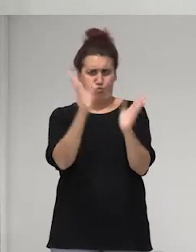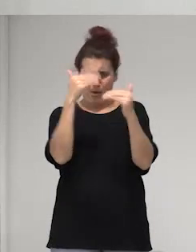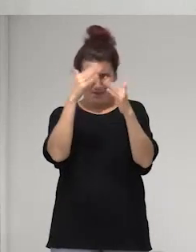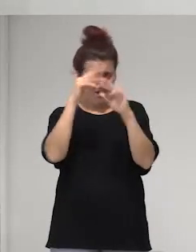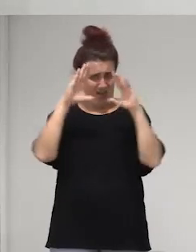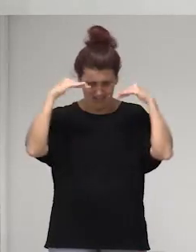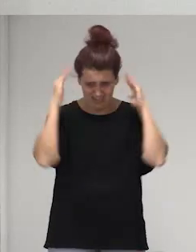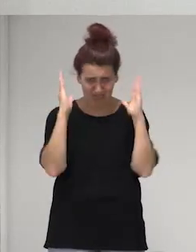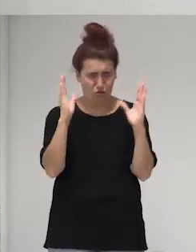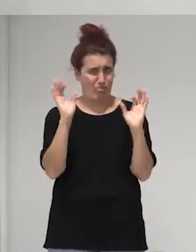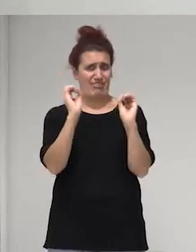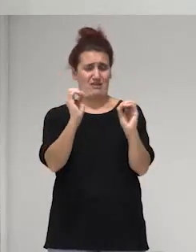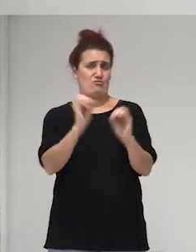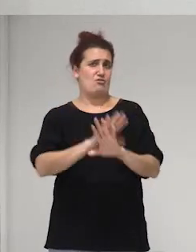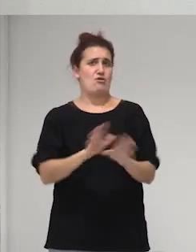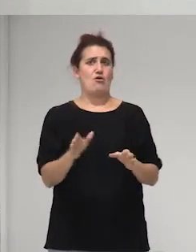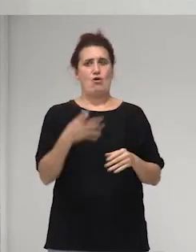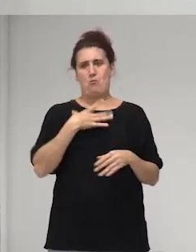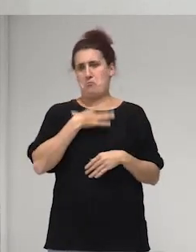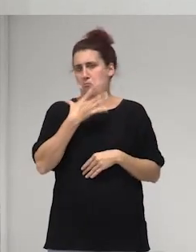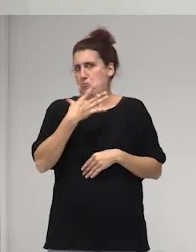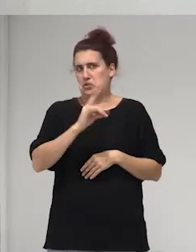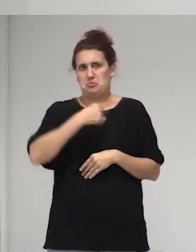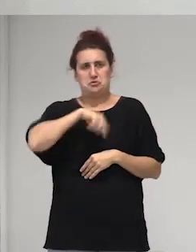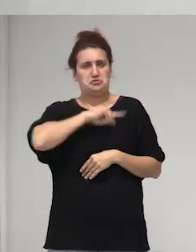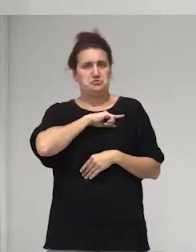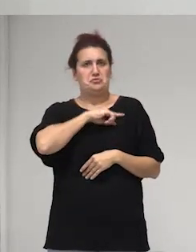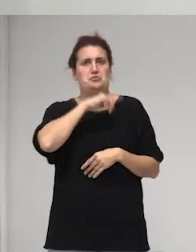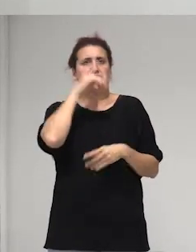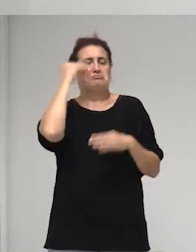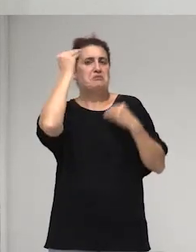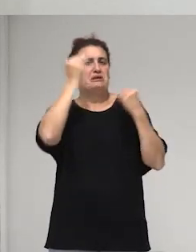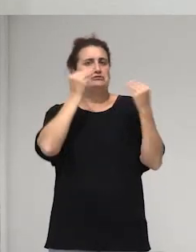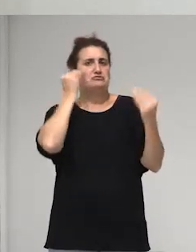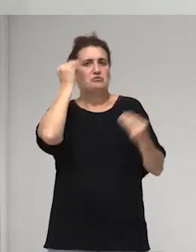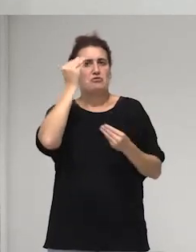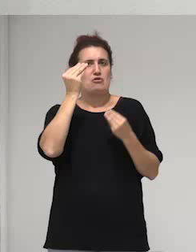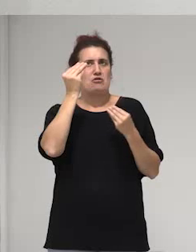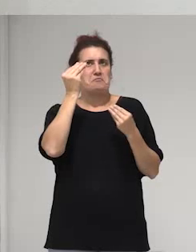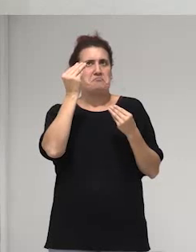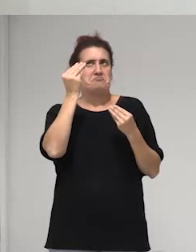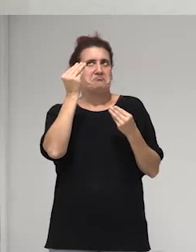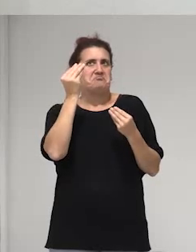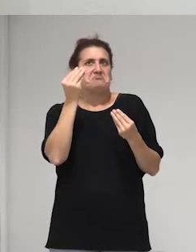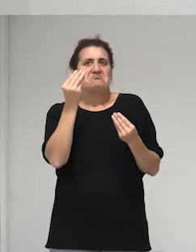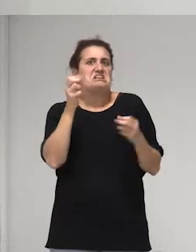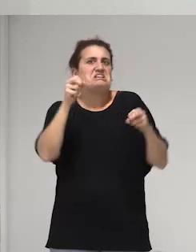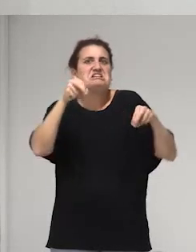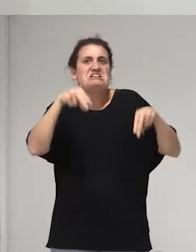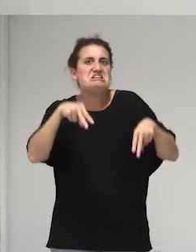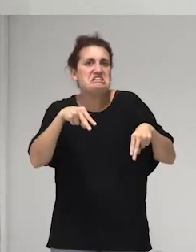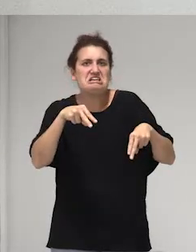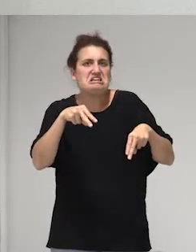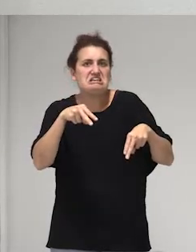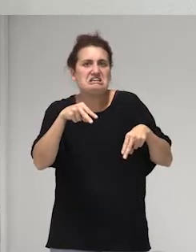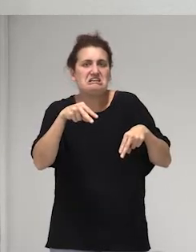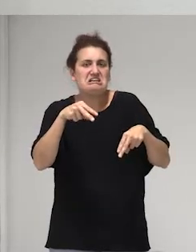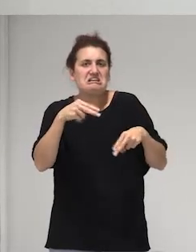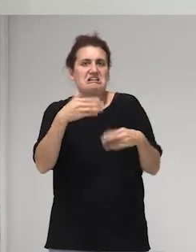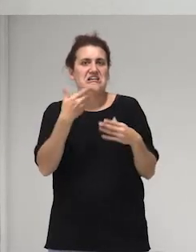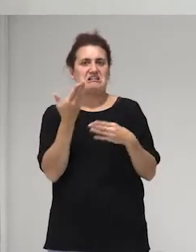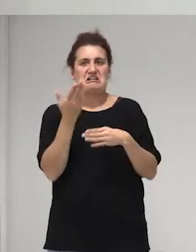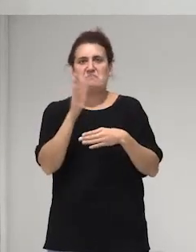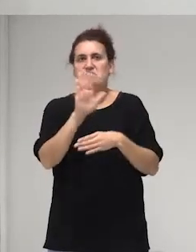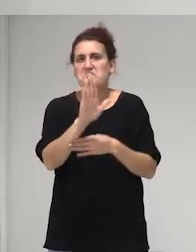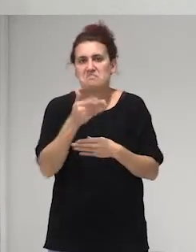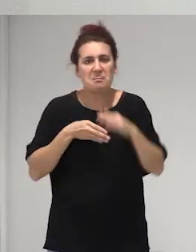podíamos estar creo ni siquiera teníamos un fortalecimiento organizacional